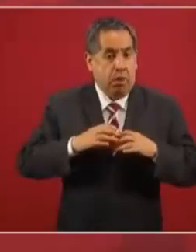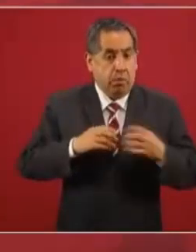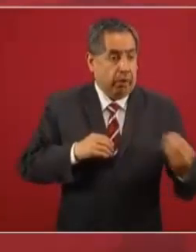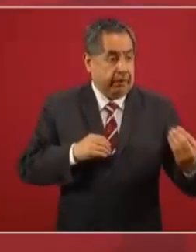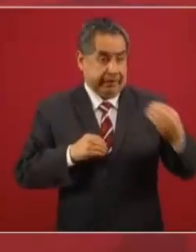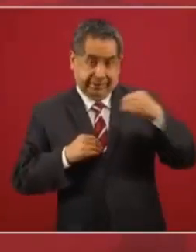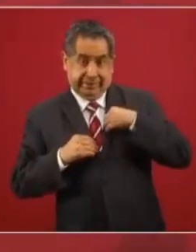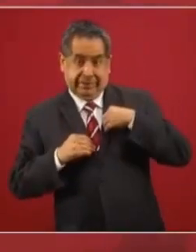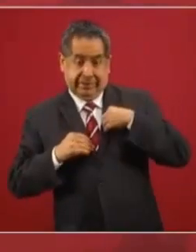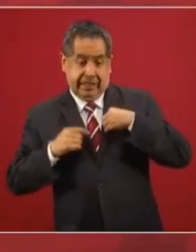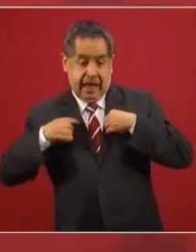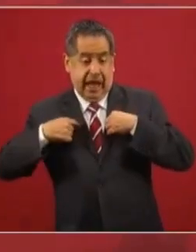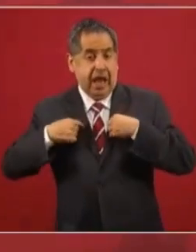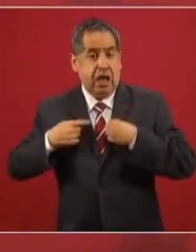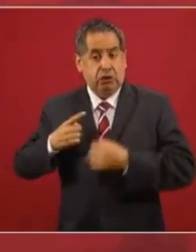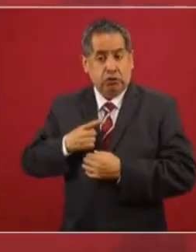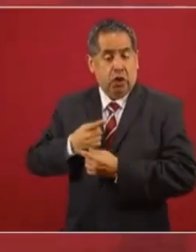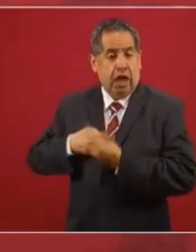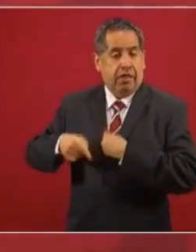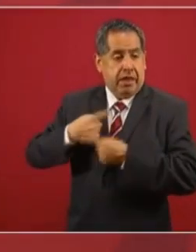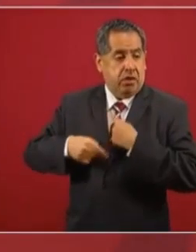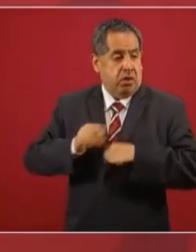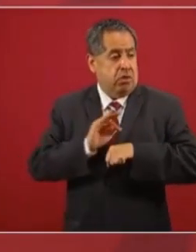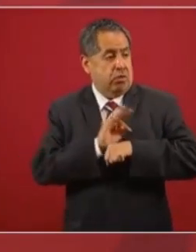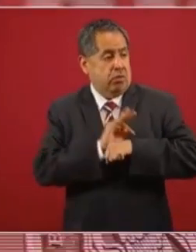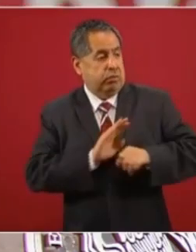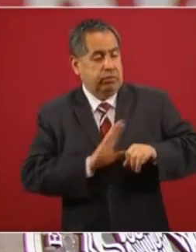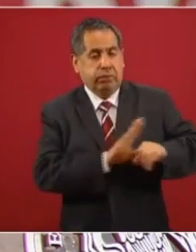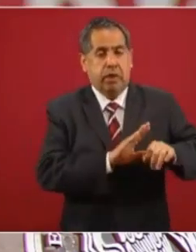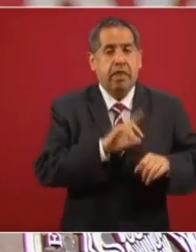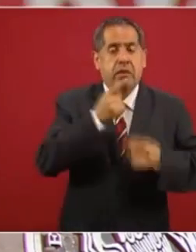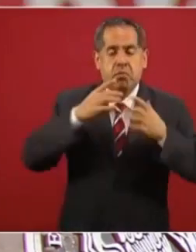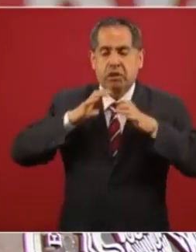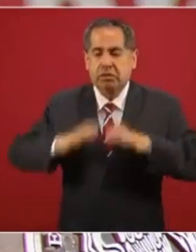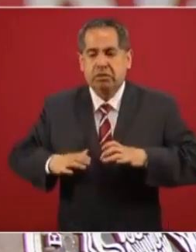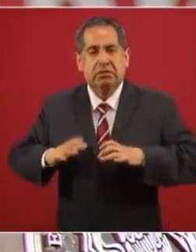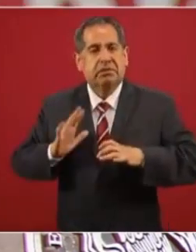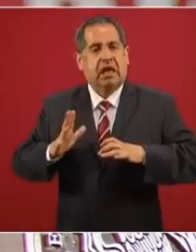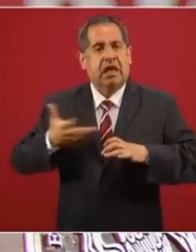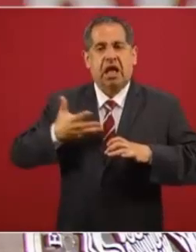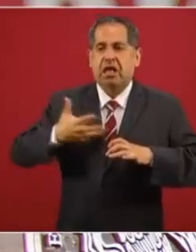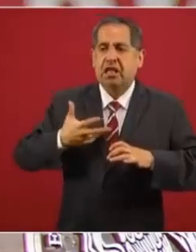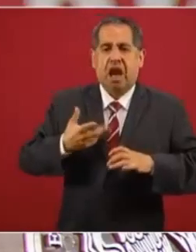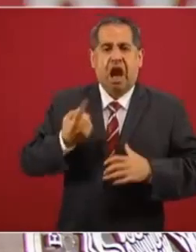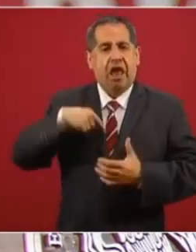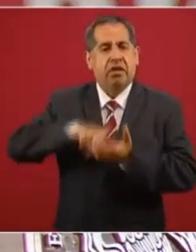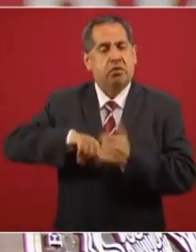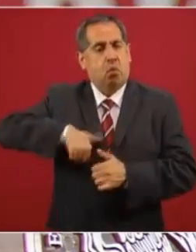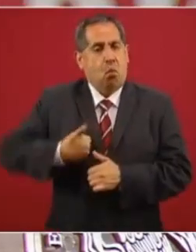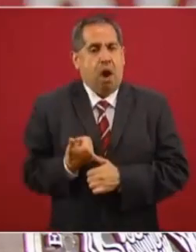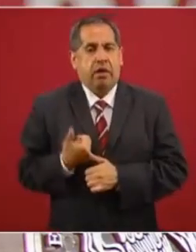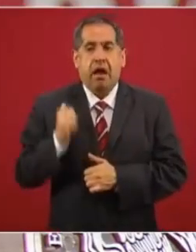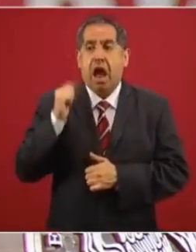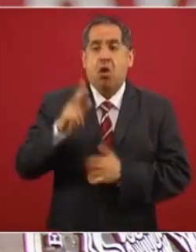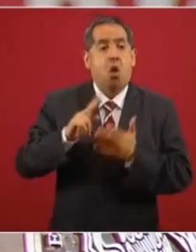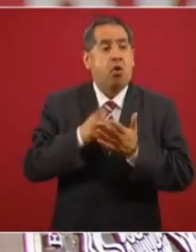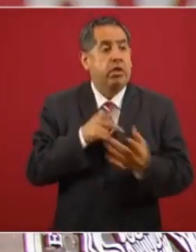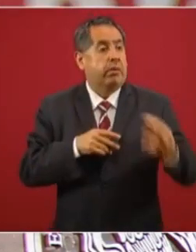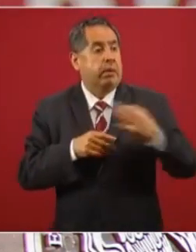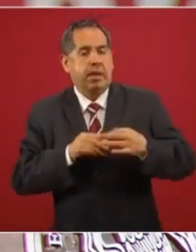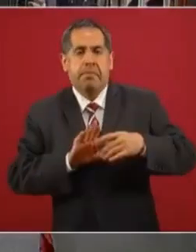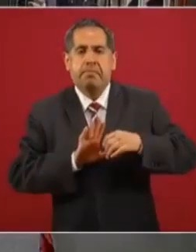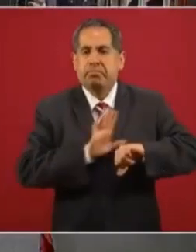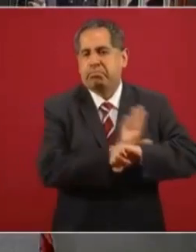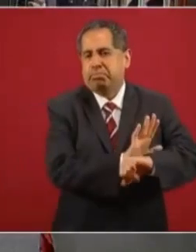y empiece a crear una memoria contra el virus. Y con eso estaríamos, entonces, protegiendo a la